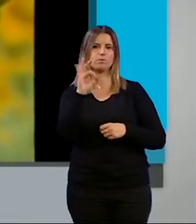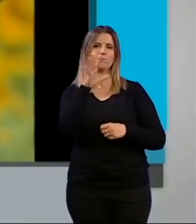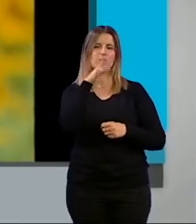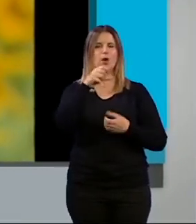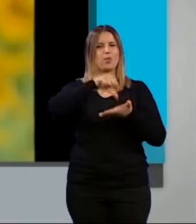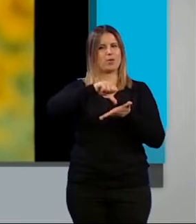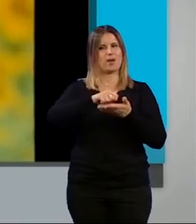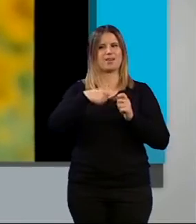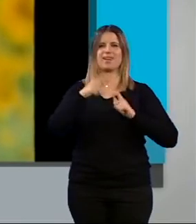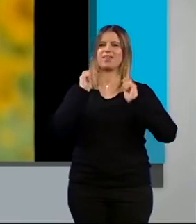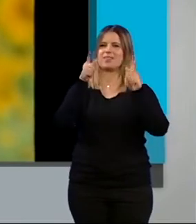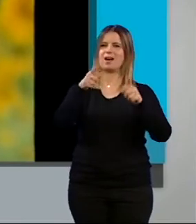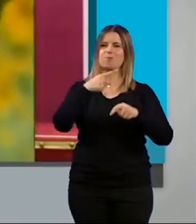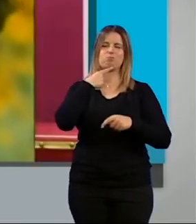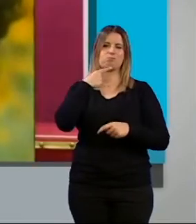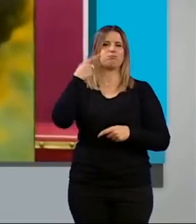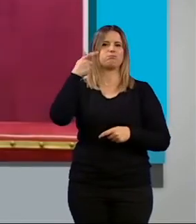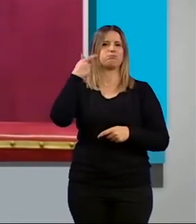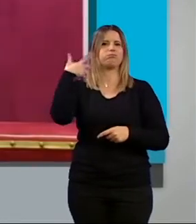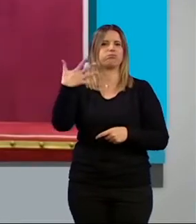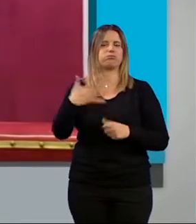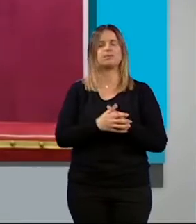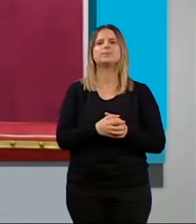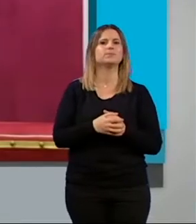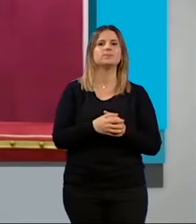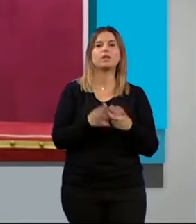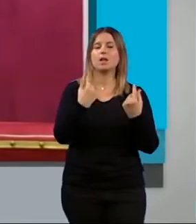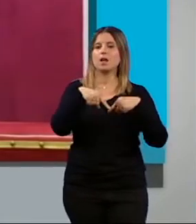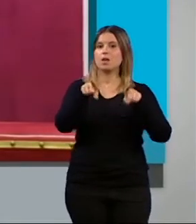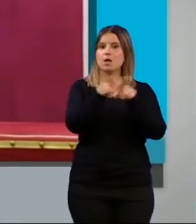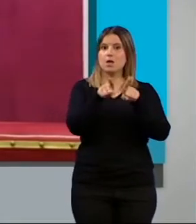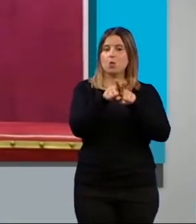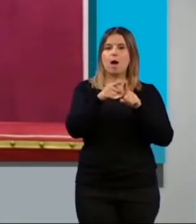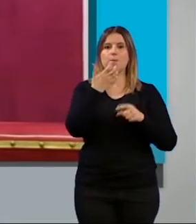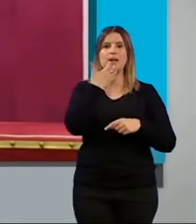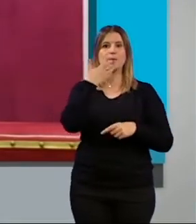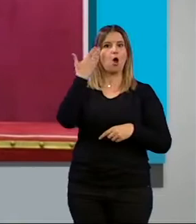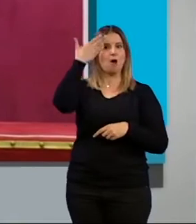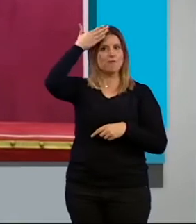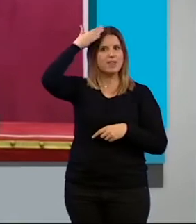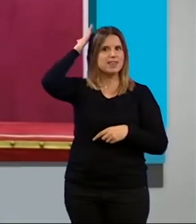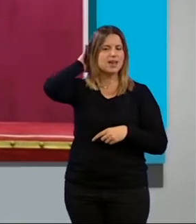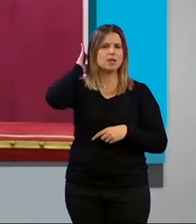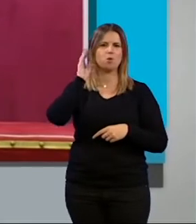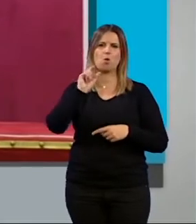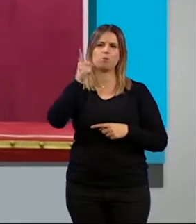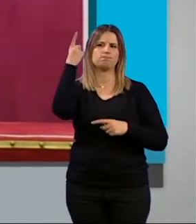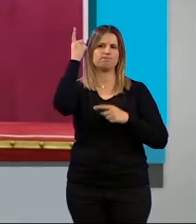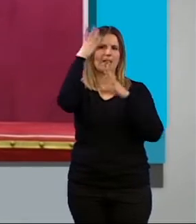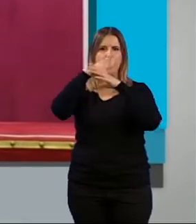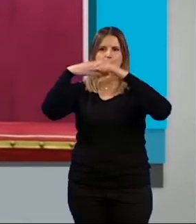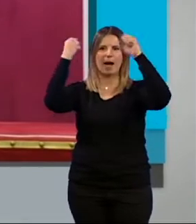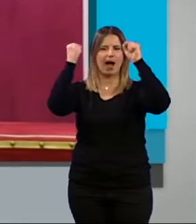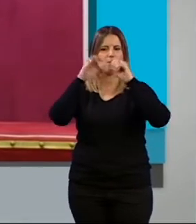deuda con uno de sus grandes intérpretes. A proponer que igual que hablamos de Federico García Lorca como uno de nuestros embajadores de